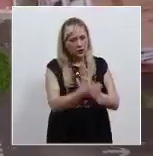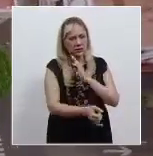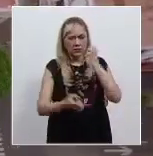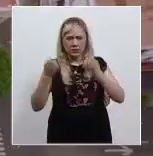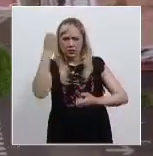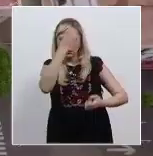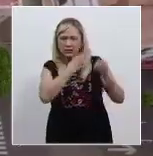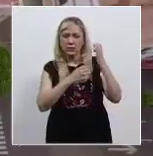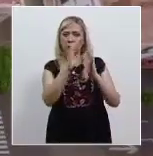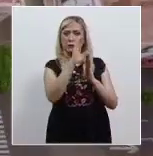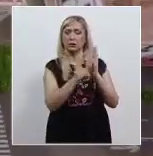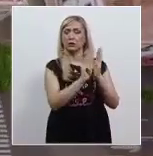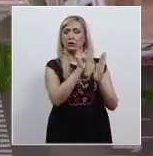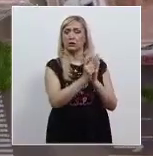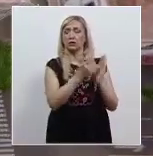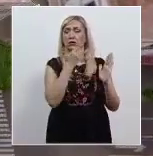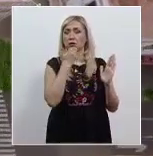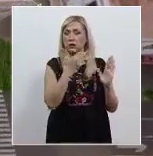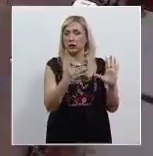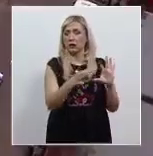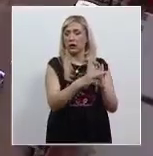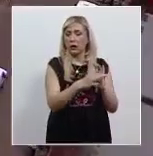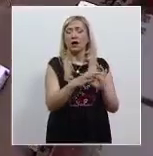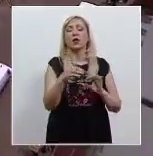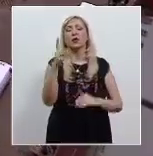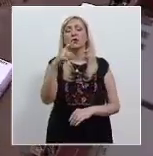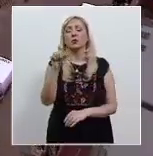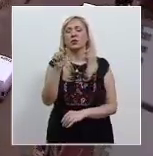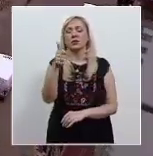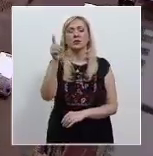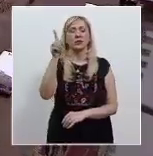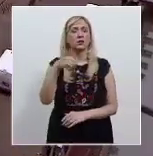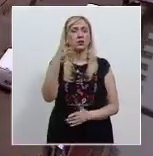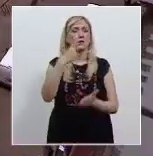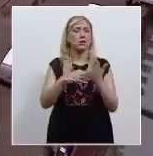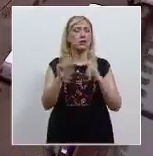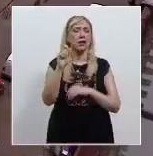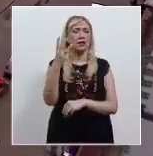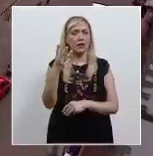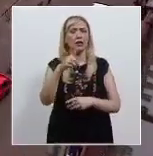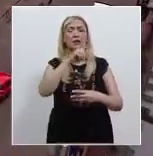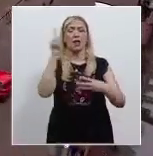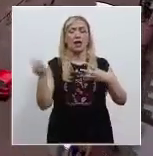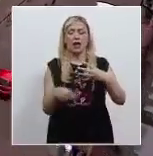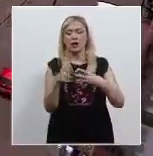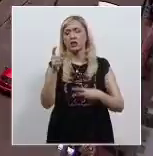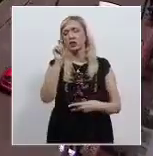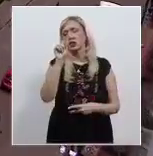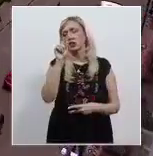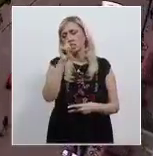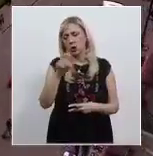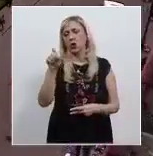inconstitucionalidad 126-2023 y su acumulada 128